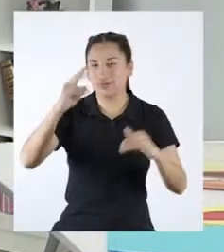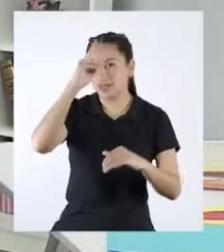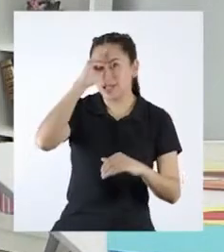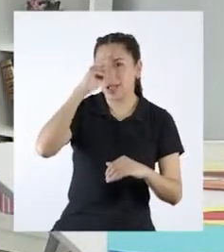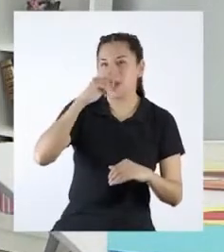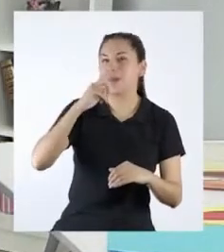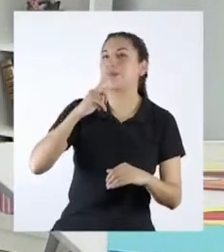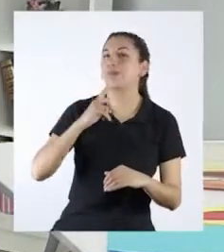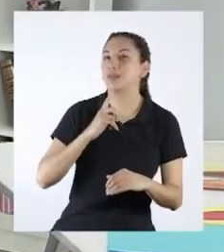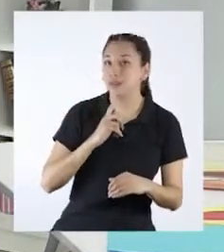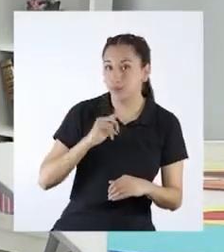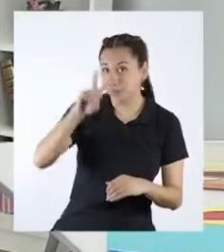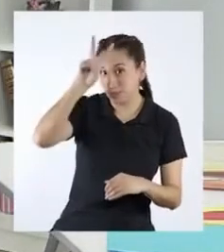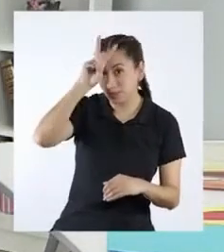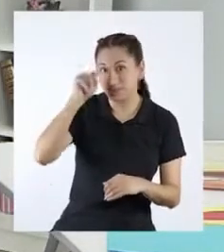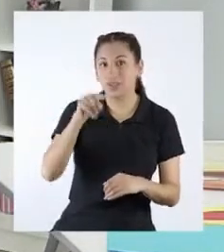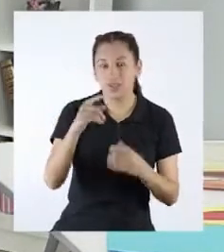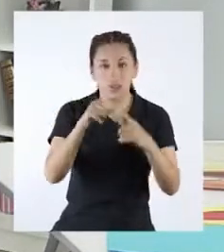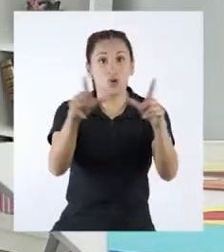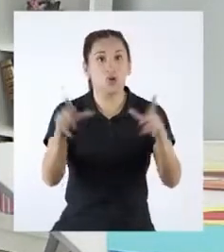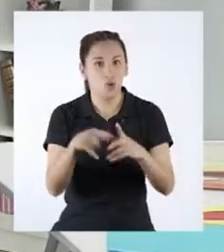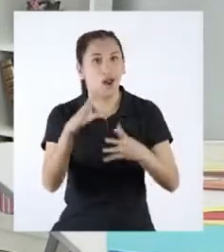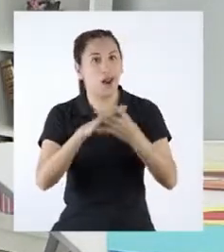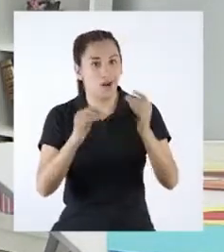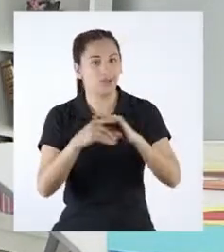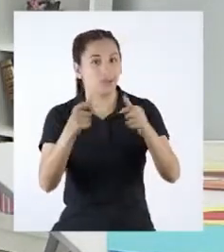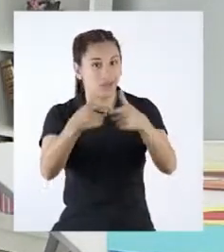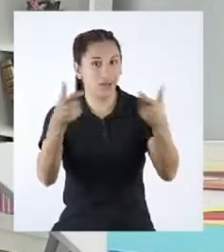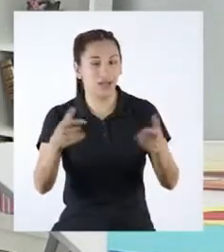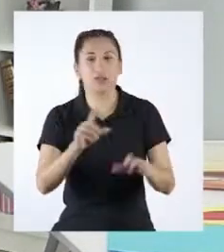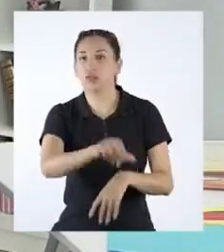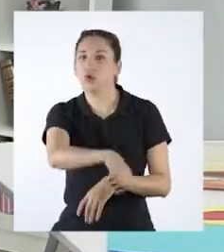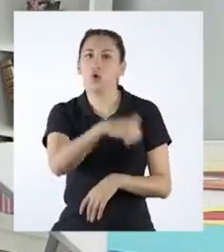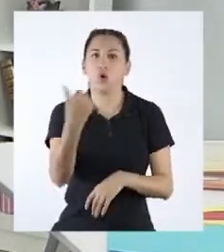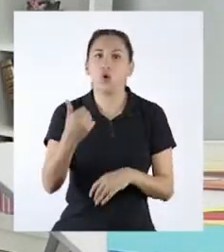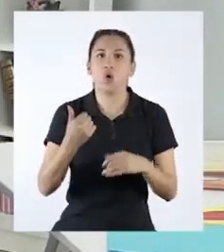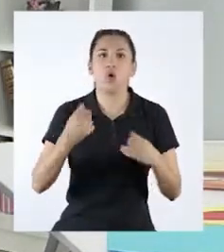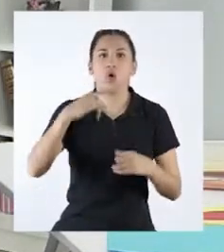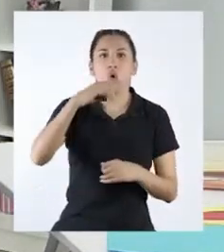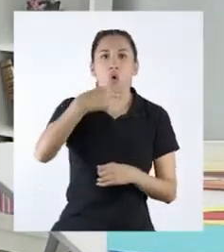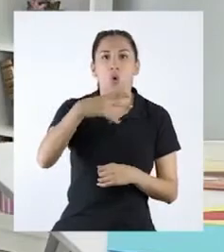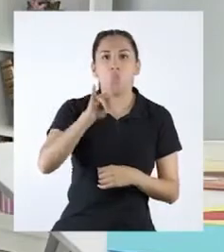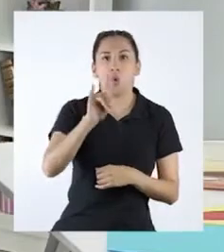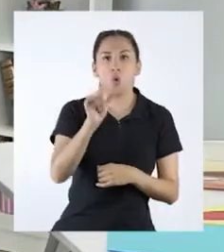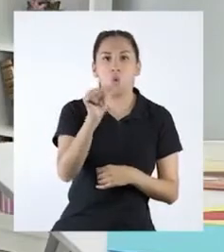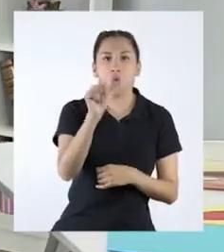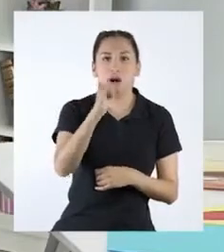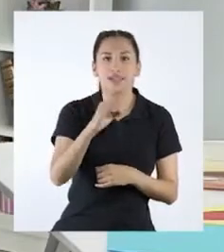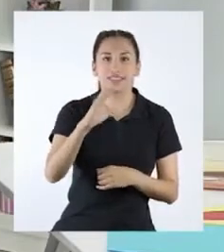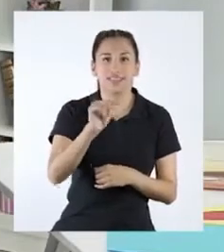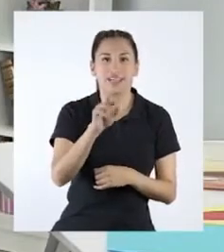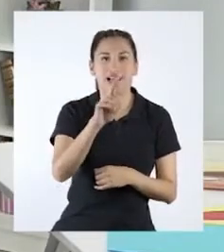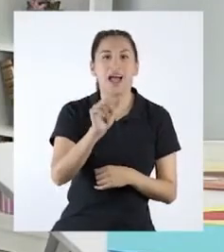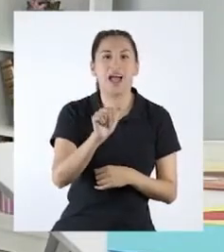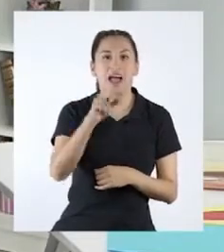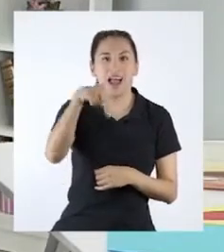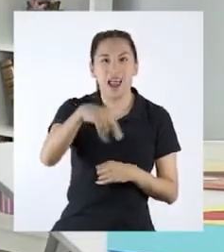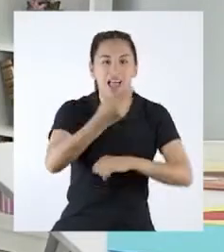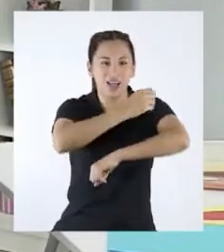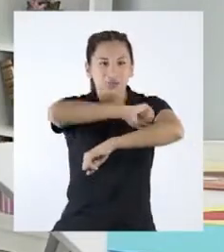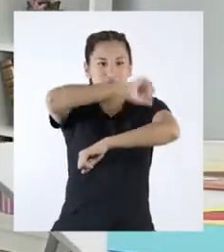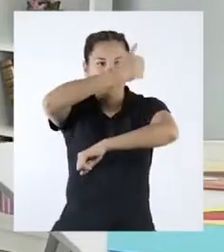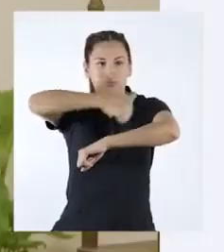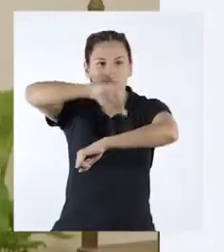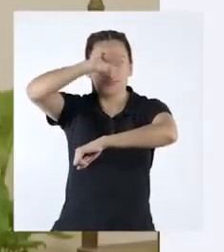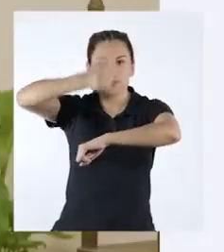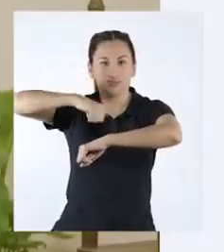Sé que es un lugar turístico muy popular. Luego, el Huascarán. Sé que es un nevado hermoso que forma parte de la cordillera de